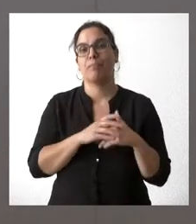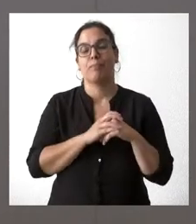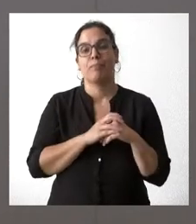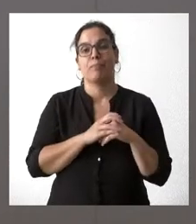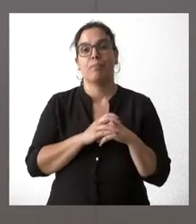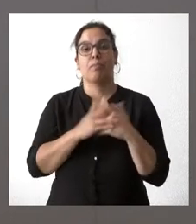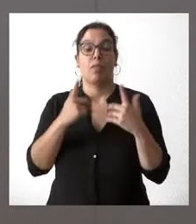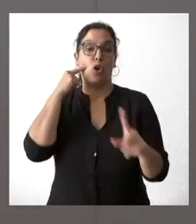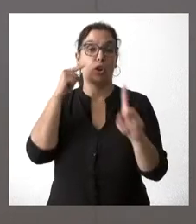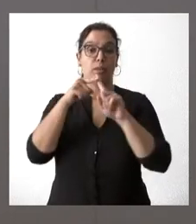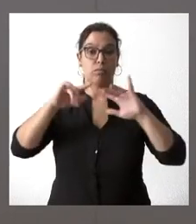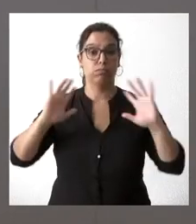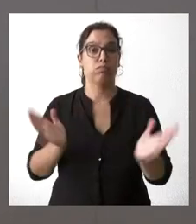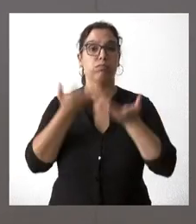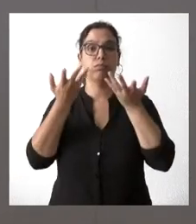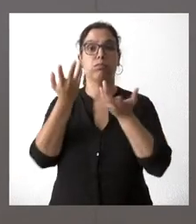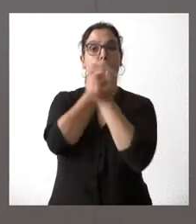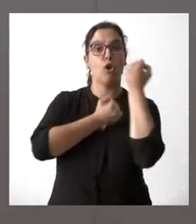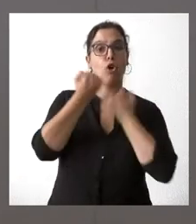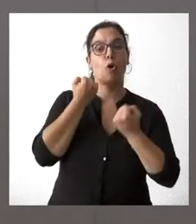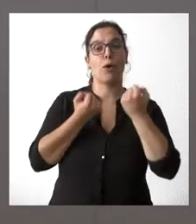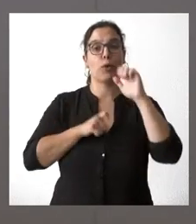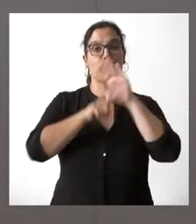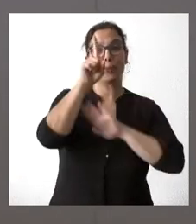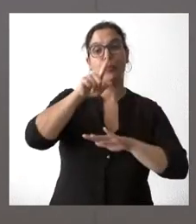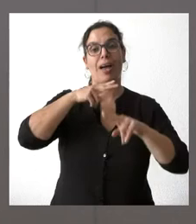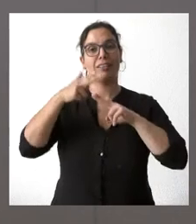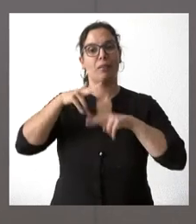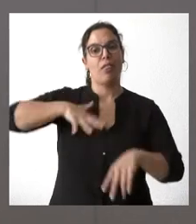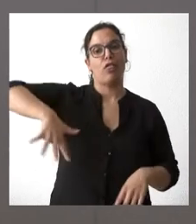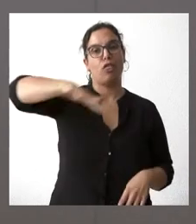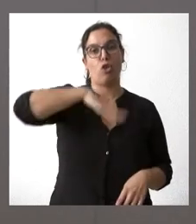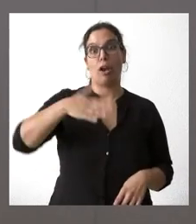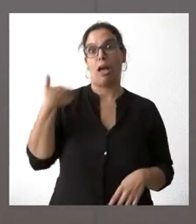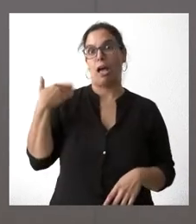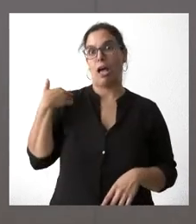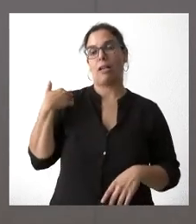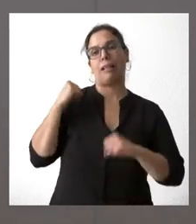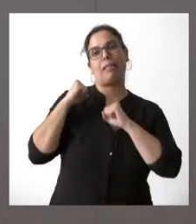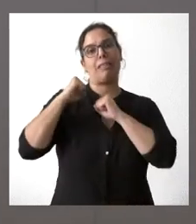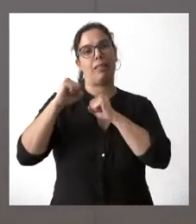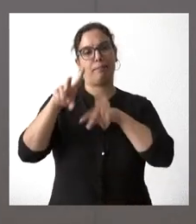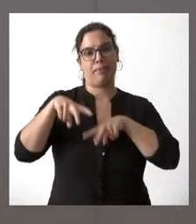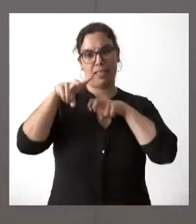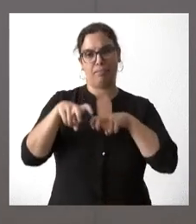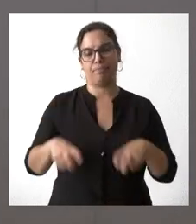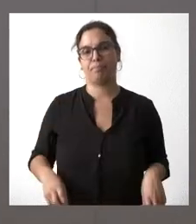objetivo de favorecer el impulso económico y la actividad en esta zona que tuvo una gran dependencia minera.